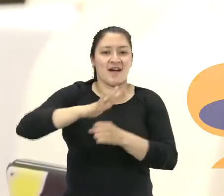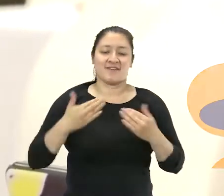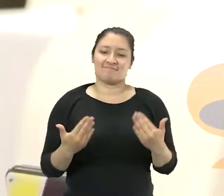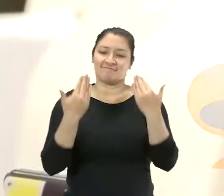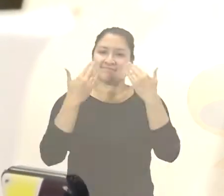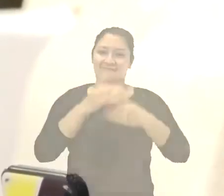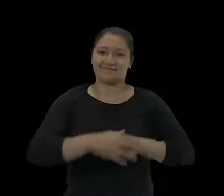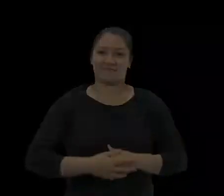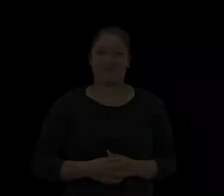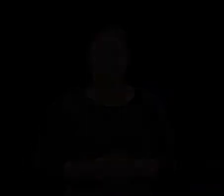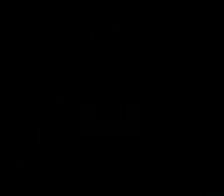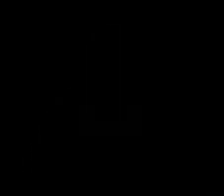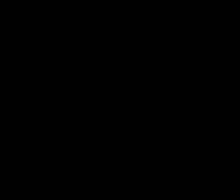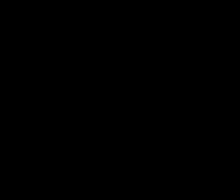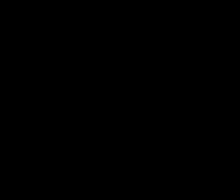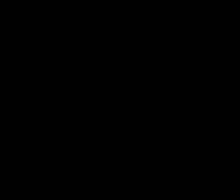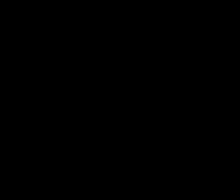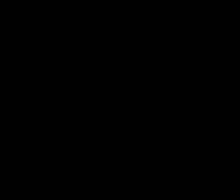viviendistas